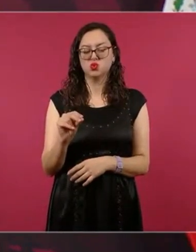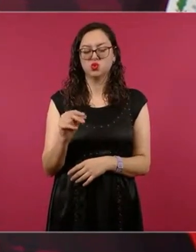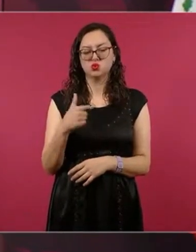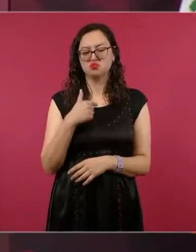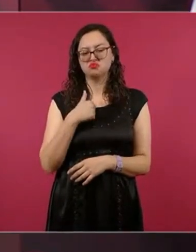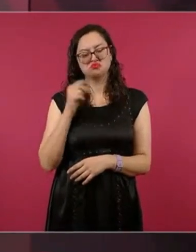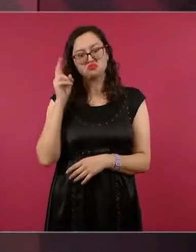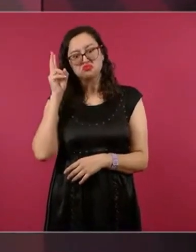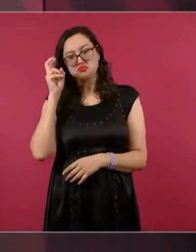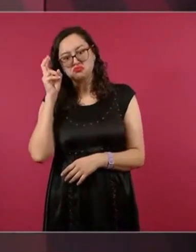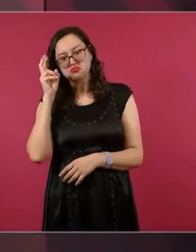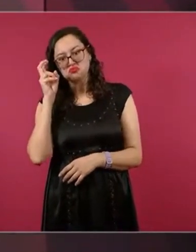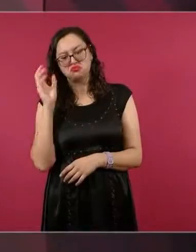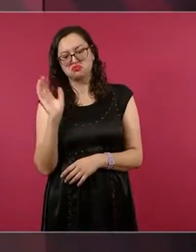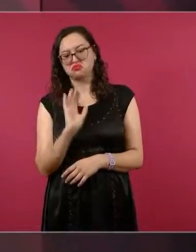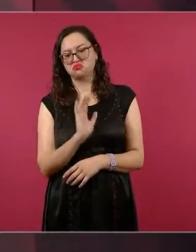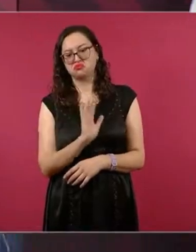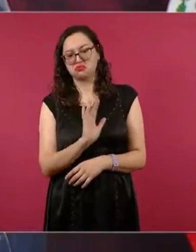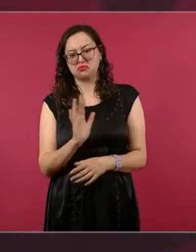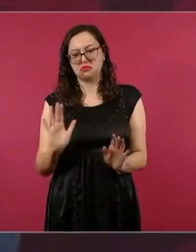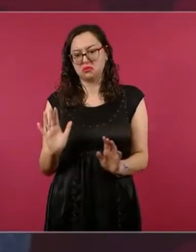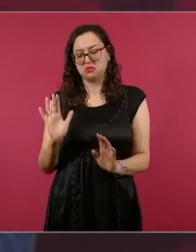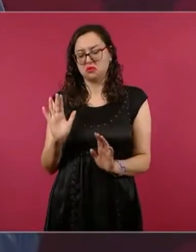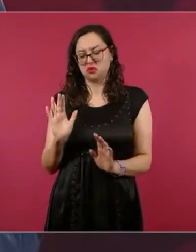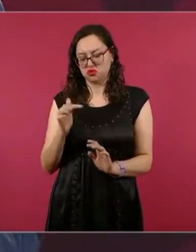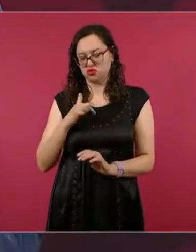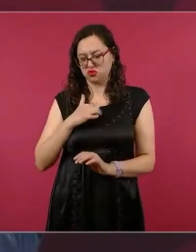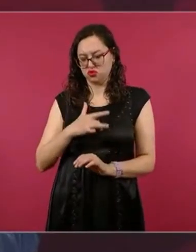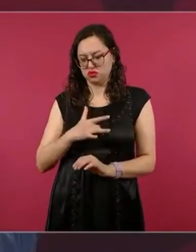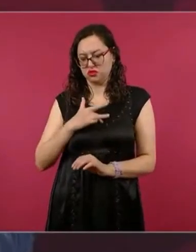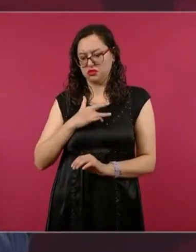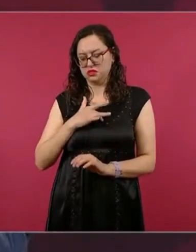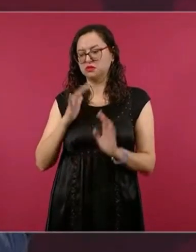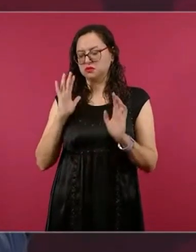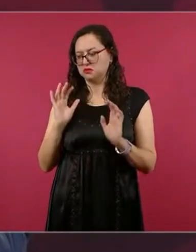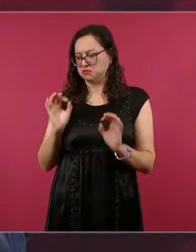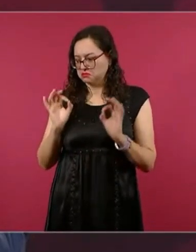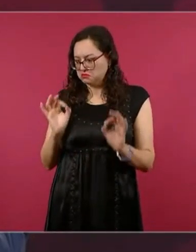yo me atengo a lo que decía San Francisco. ejemplo,